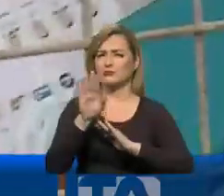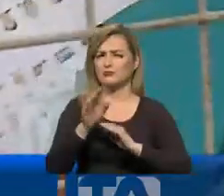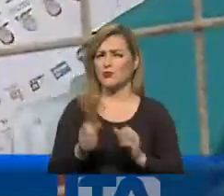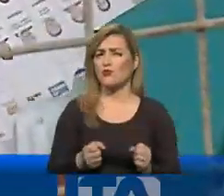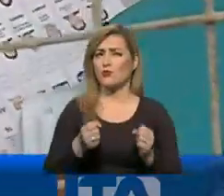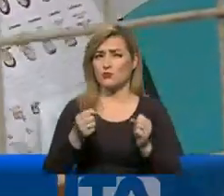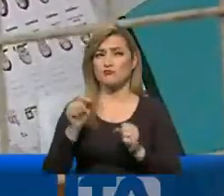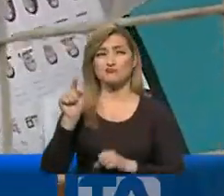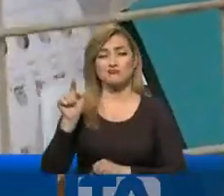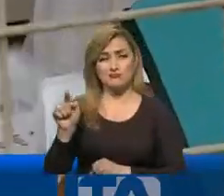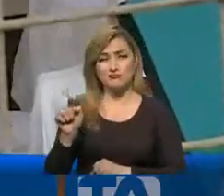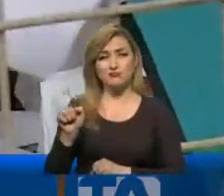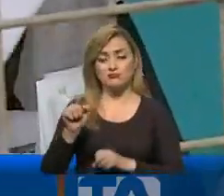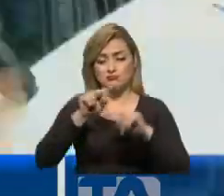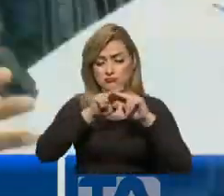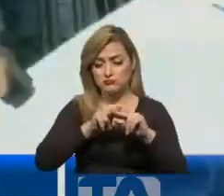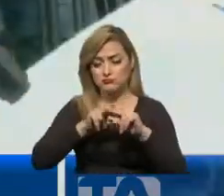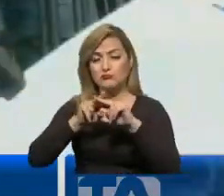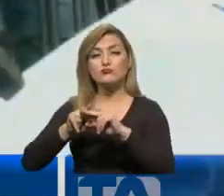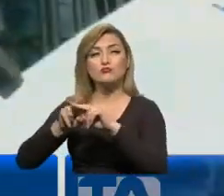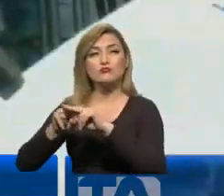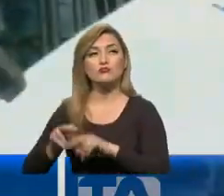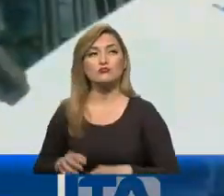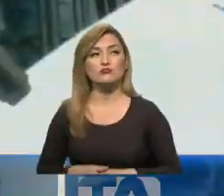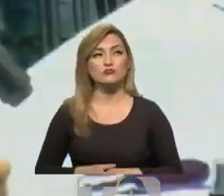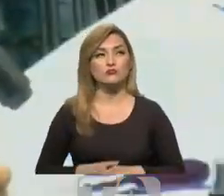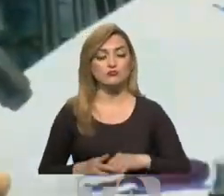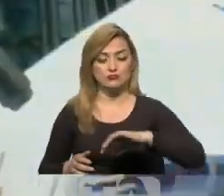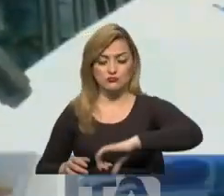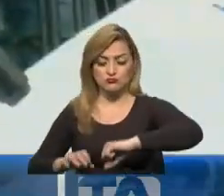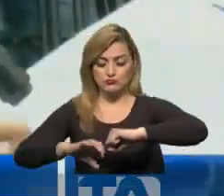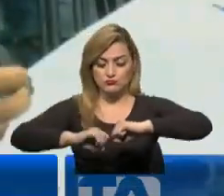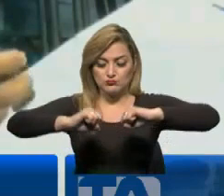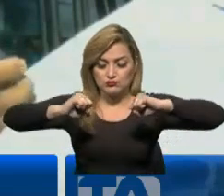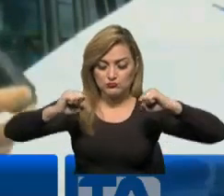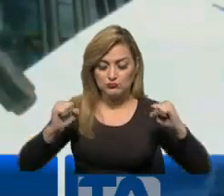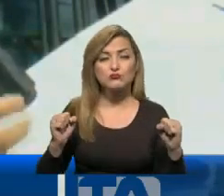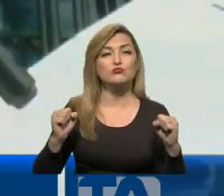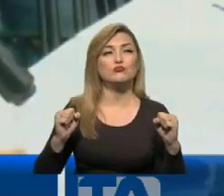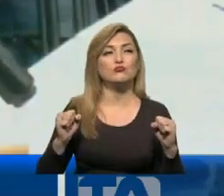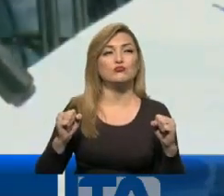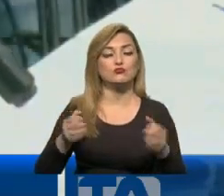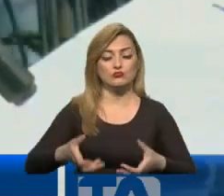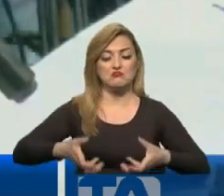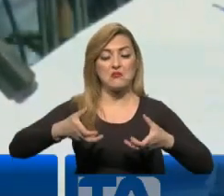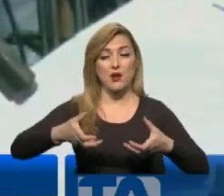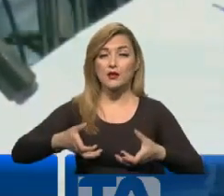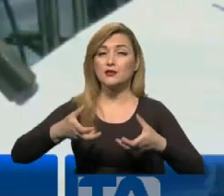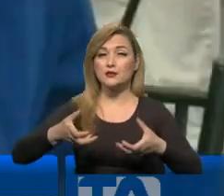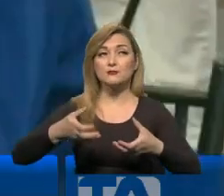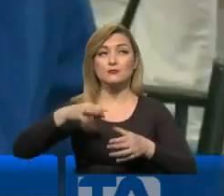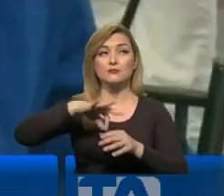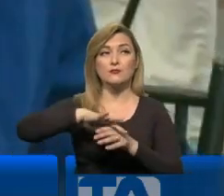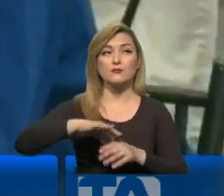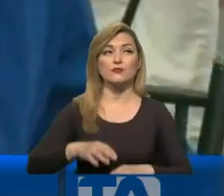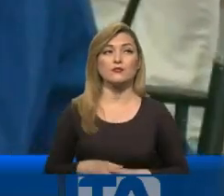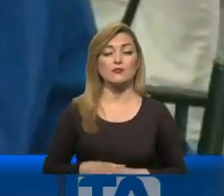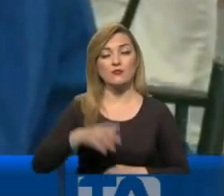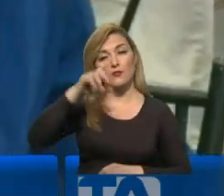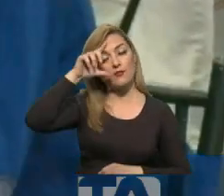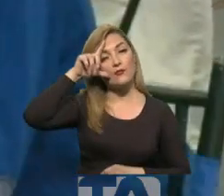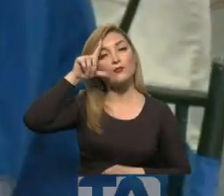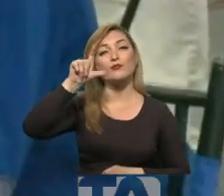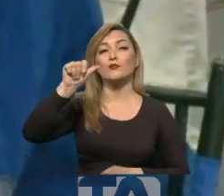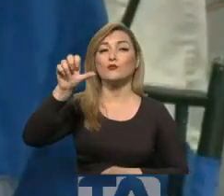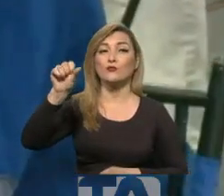grande, y que se tenía que revisar. Abramos las urnas, abramos el paquete electoral. Guillermo Lazo,